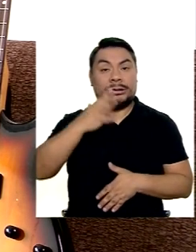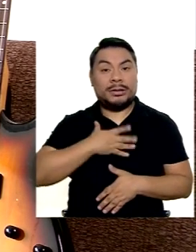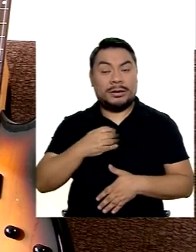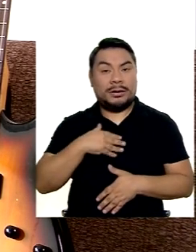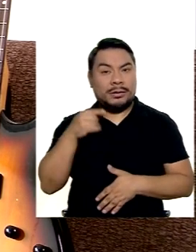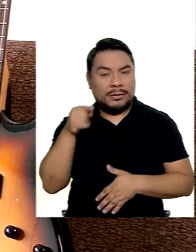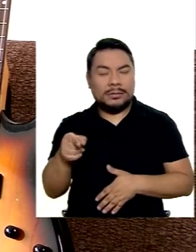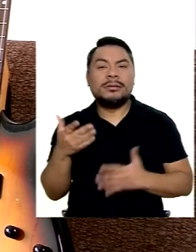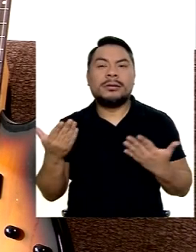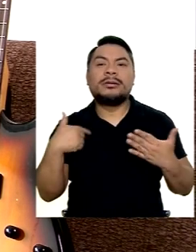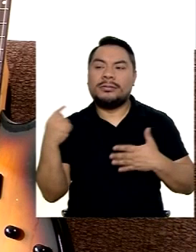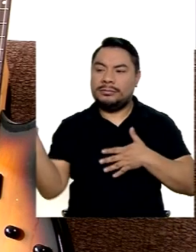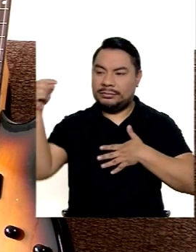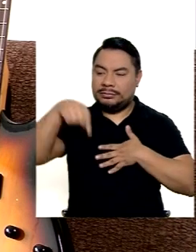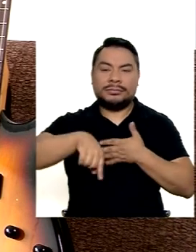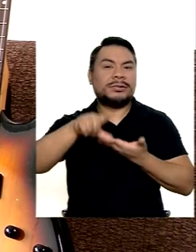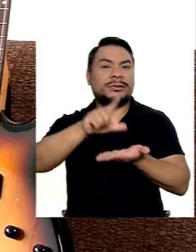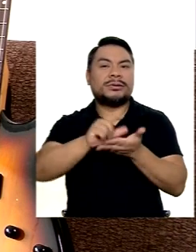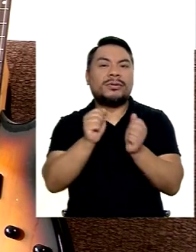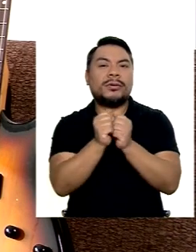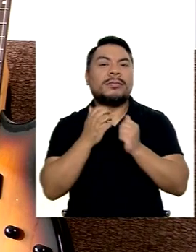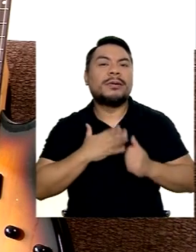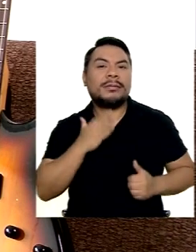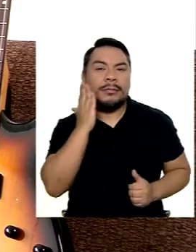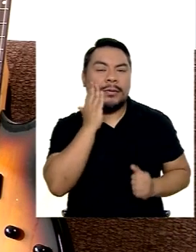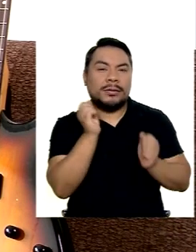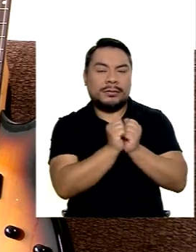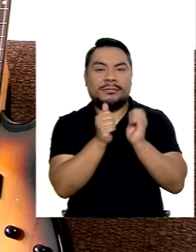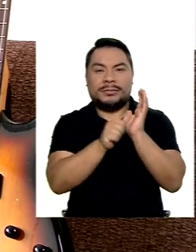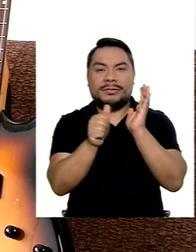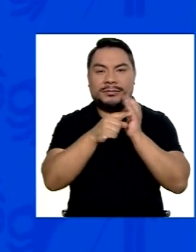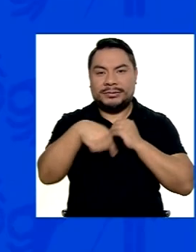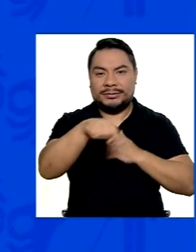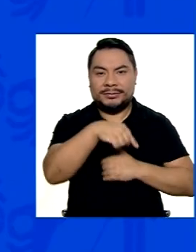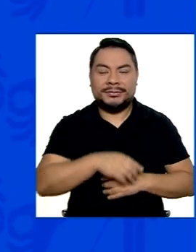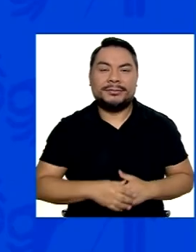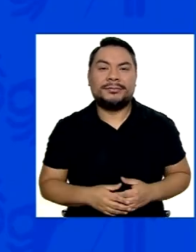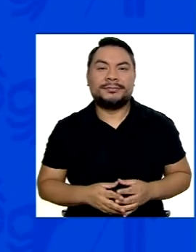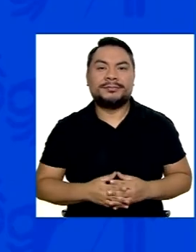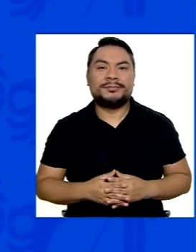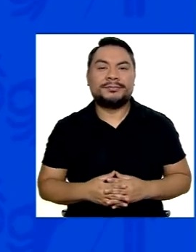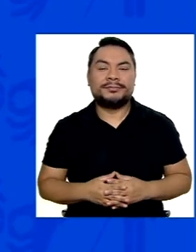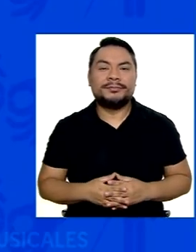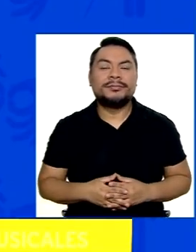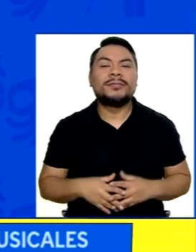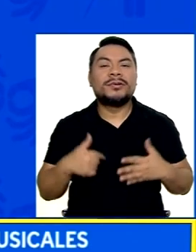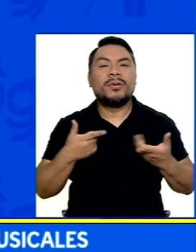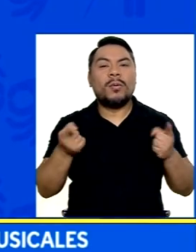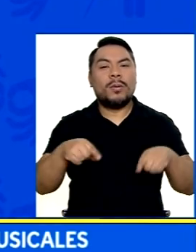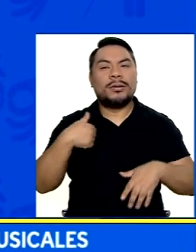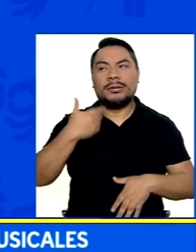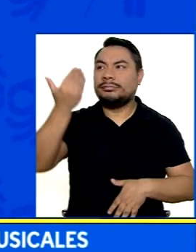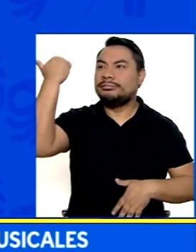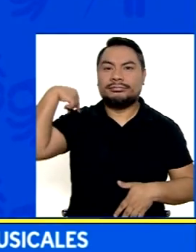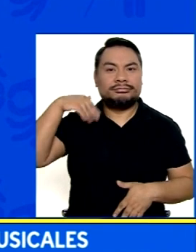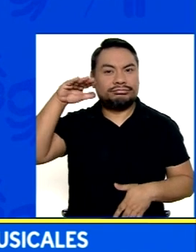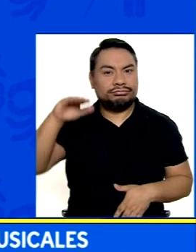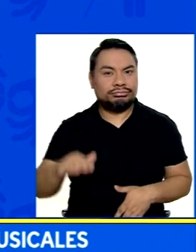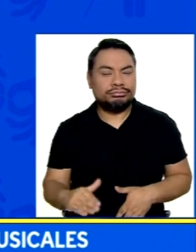años Vine a Lima Con mi mamá Y mis hermanos Yo cuando era pequeño